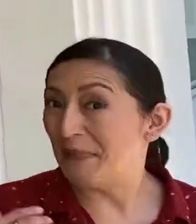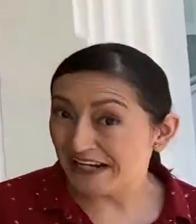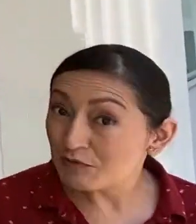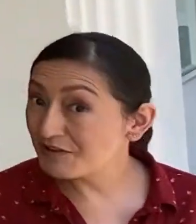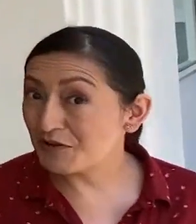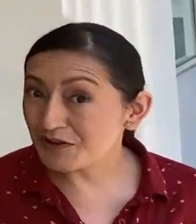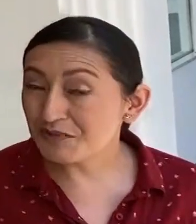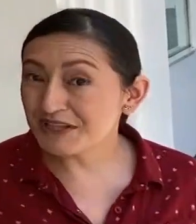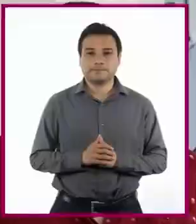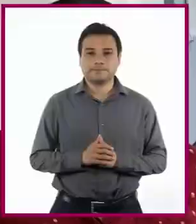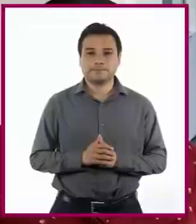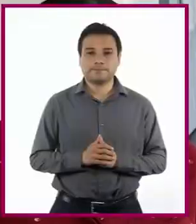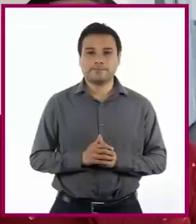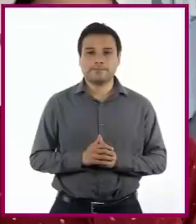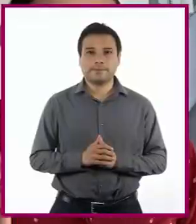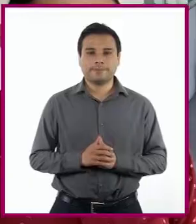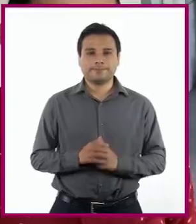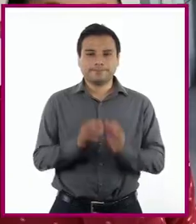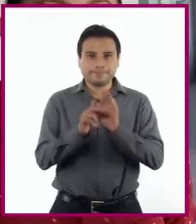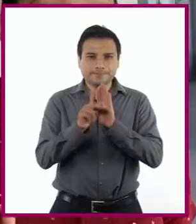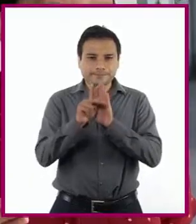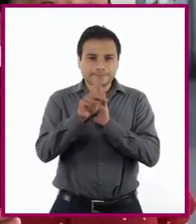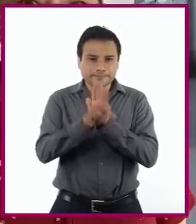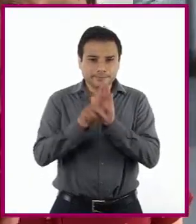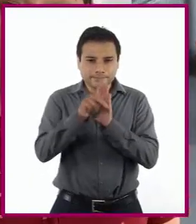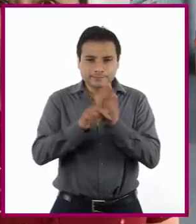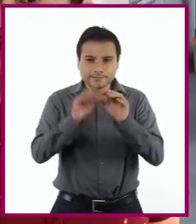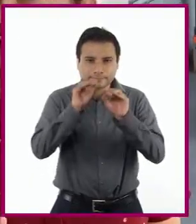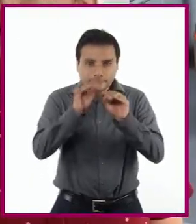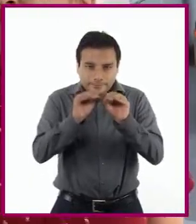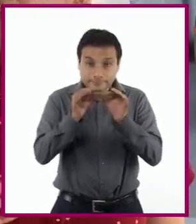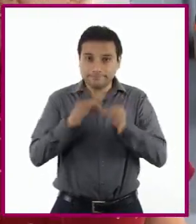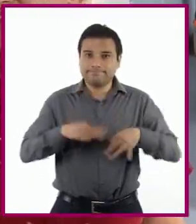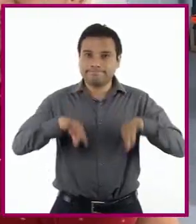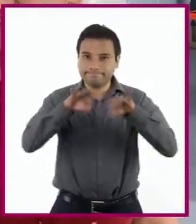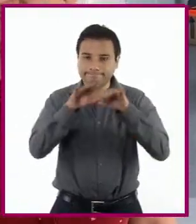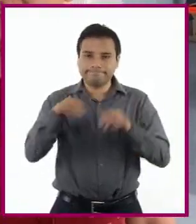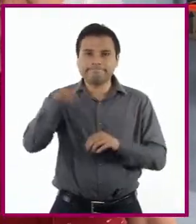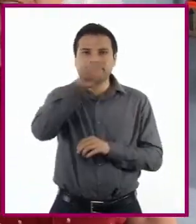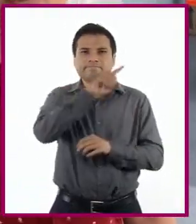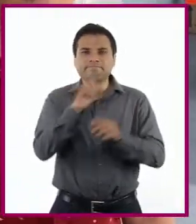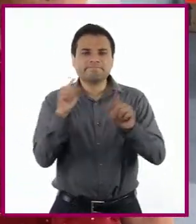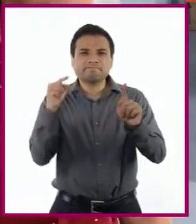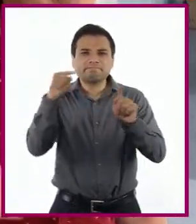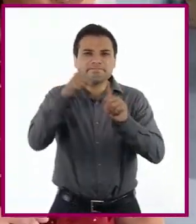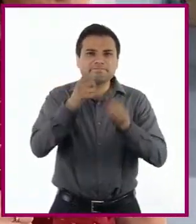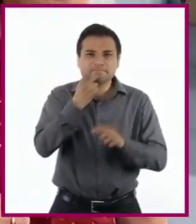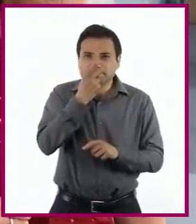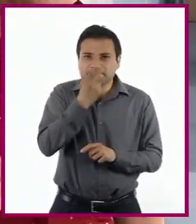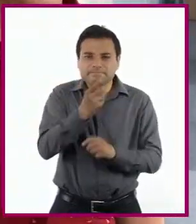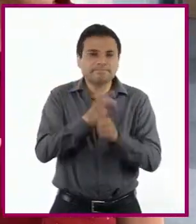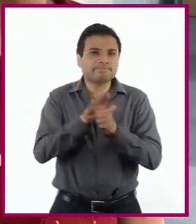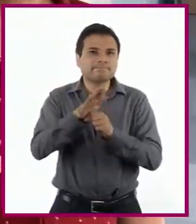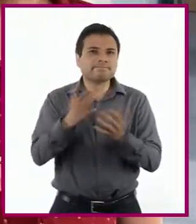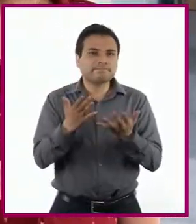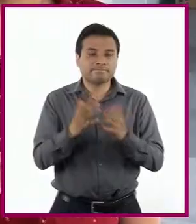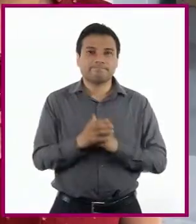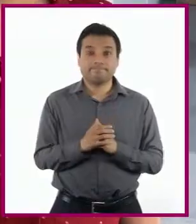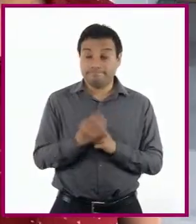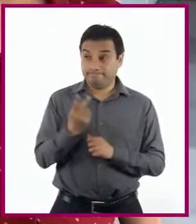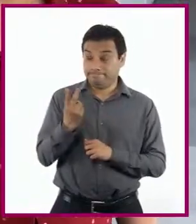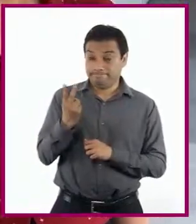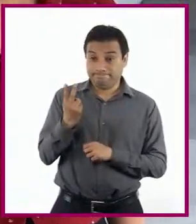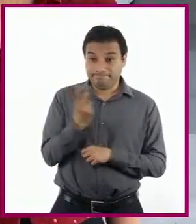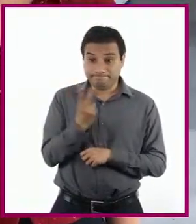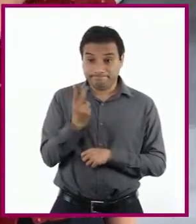Para nuestro cortometraje Es importante tener muy claro Lo que queremos decir Ramses y yo Queremos